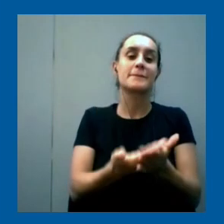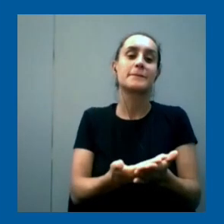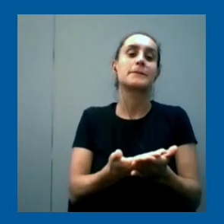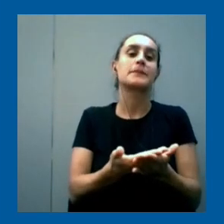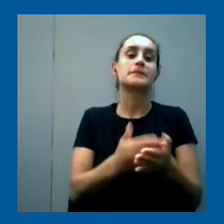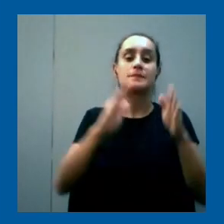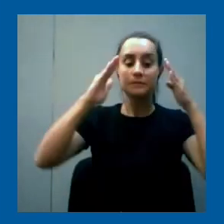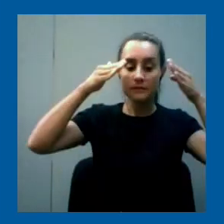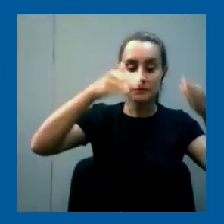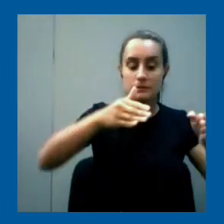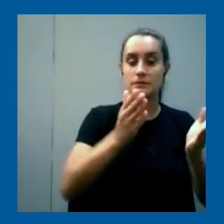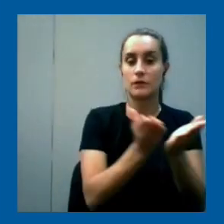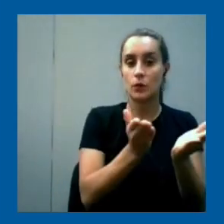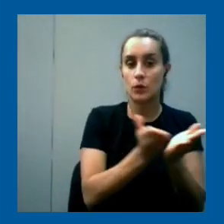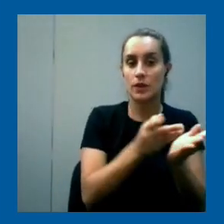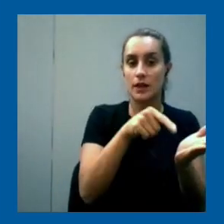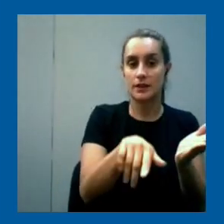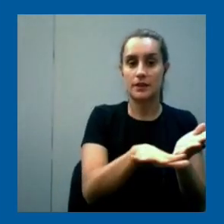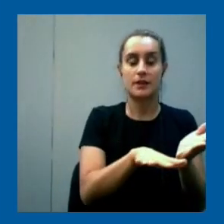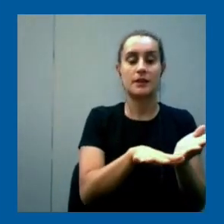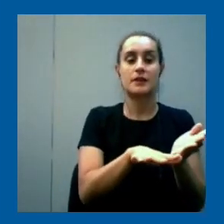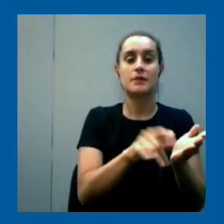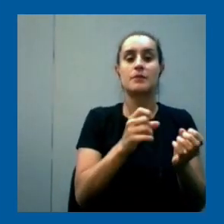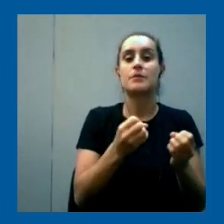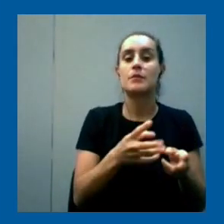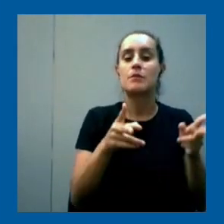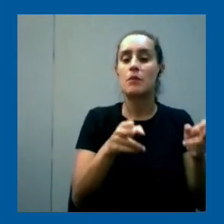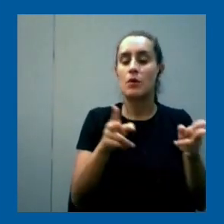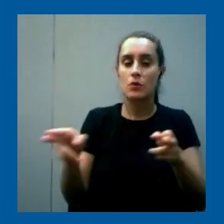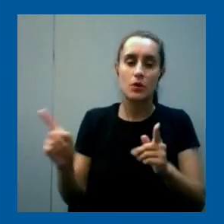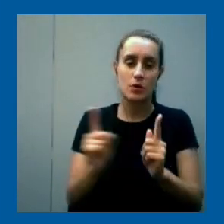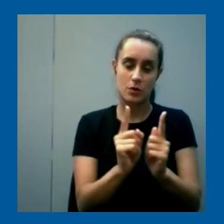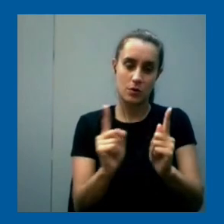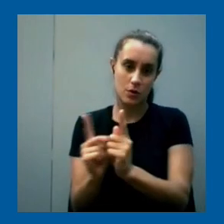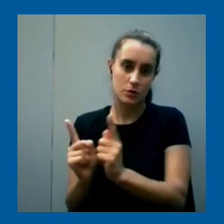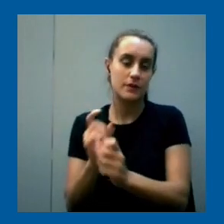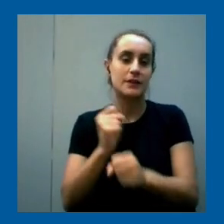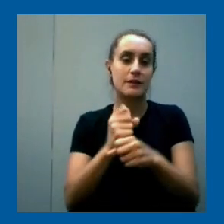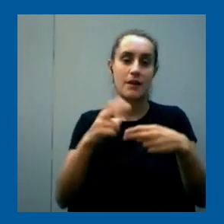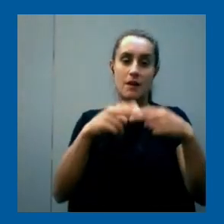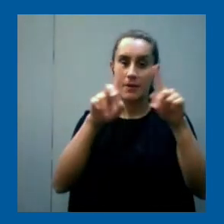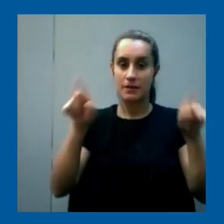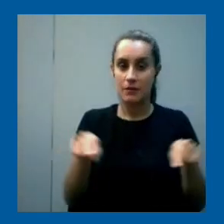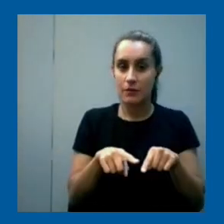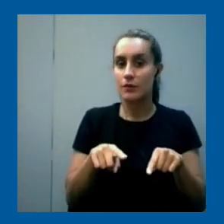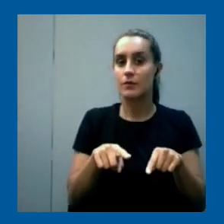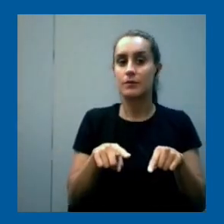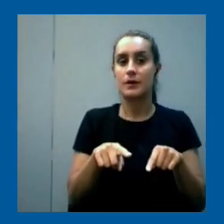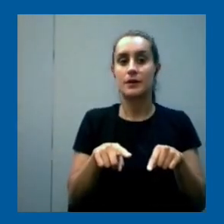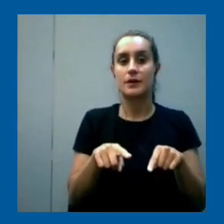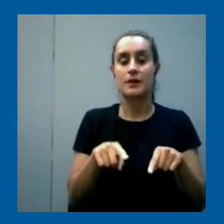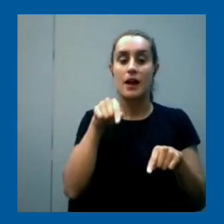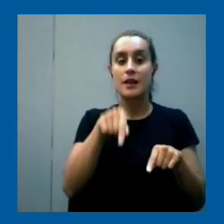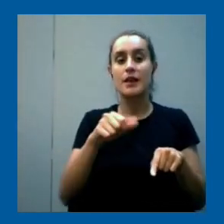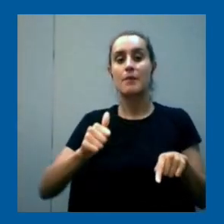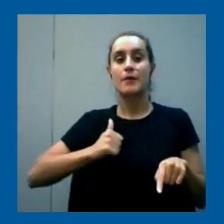estudiante a través de módulos cortos vamos a trabajar con plataformas ahí vamos a aprovechar todo